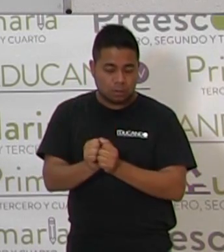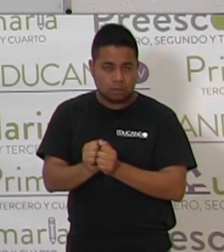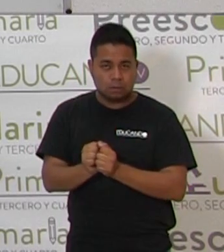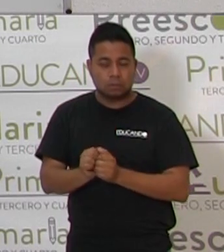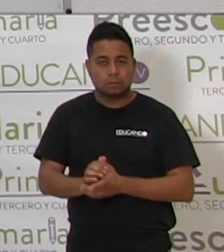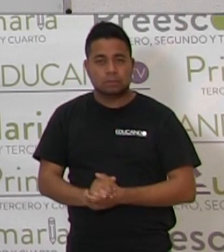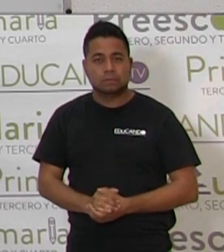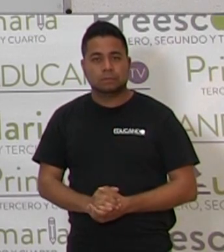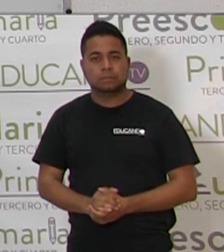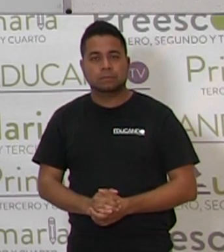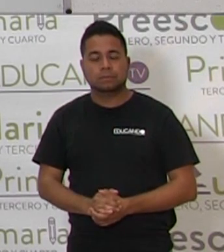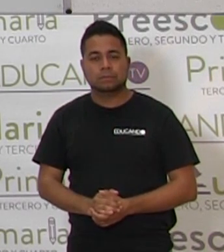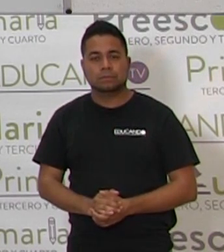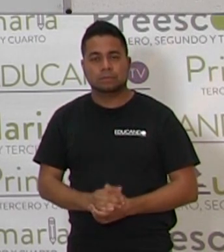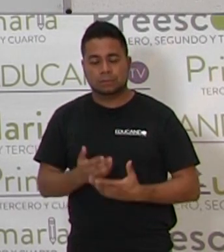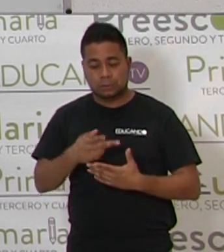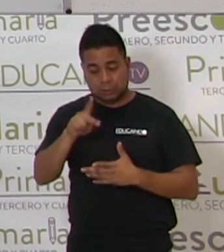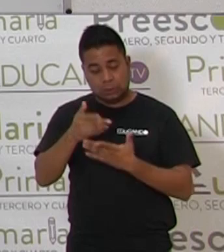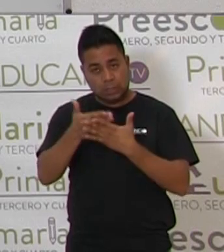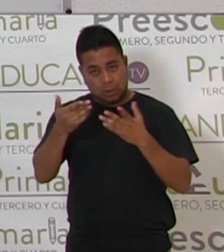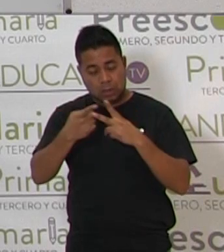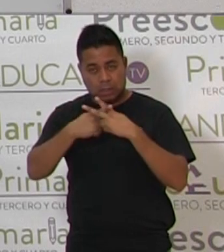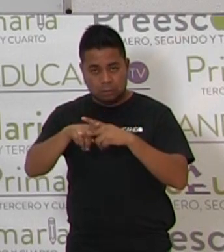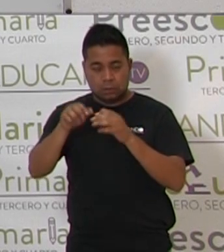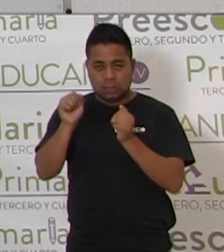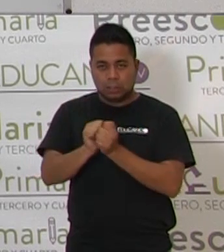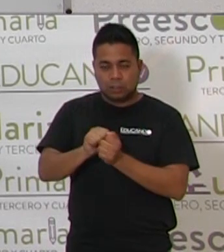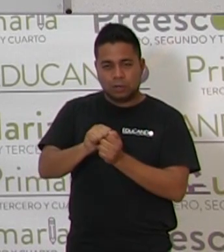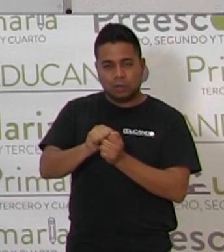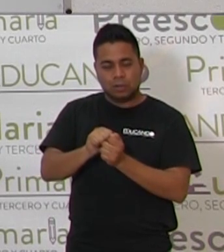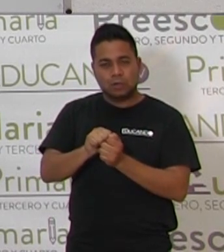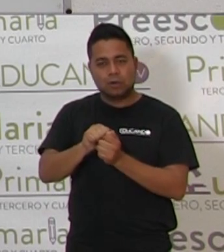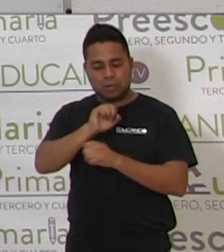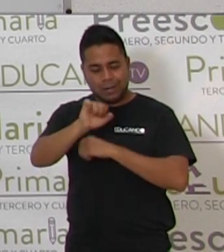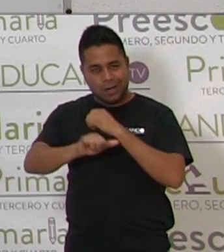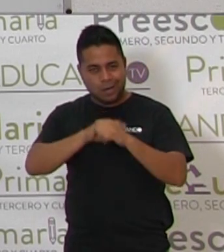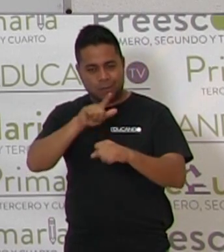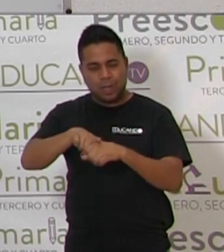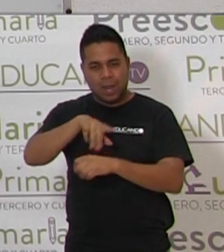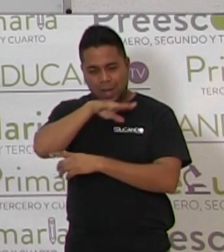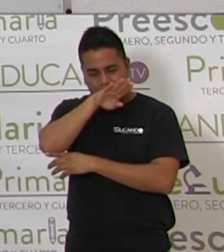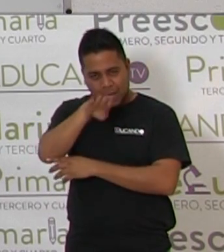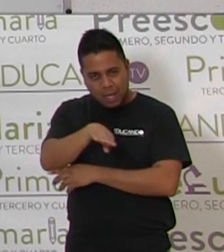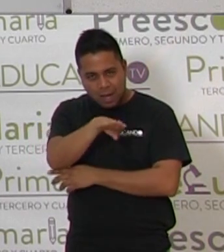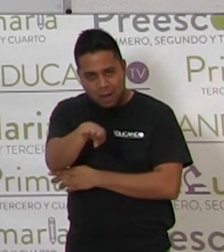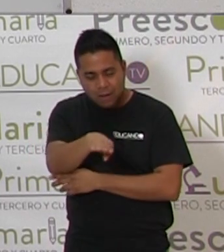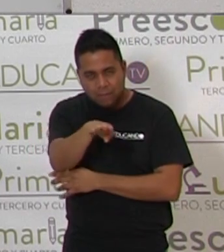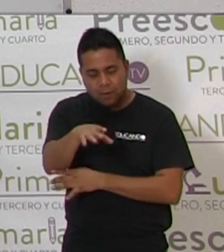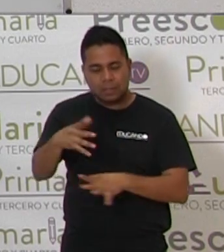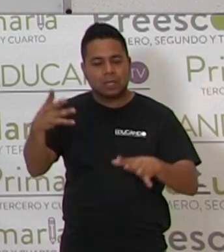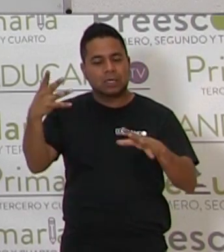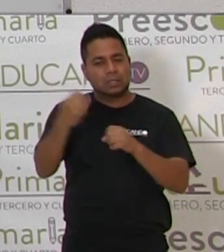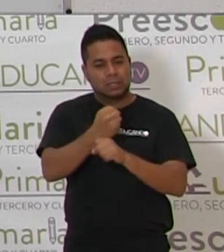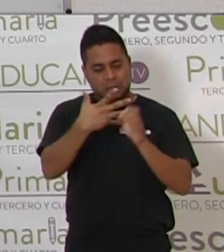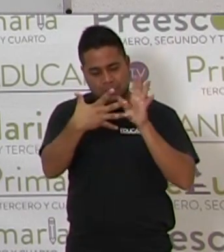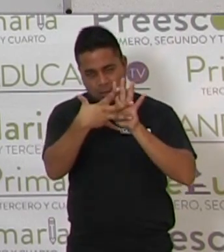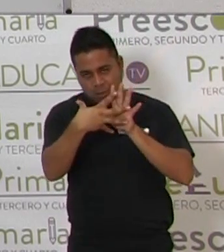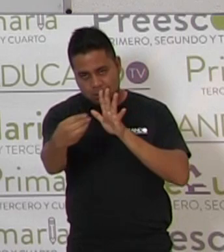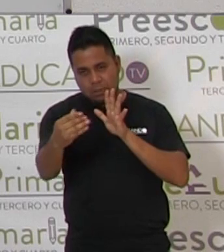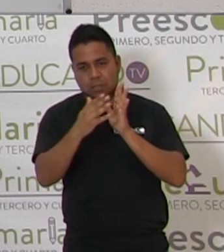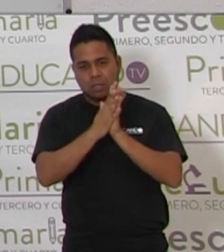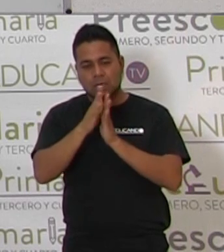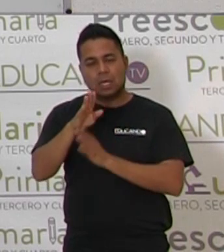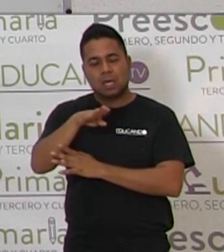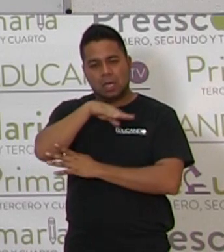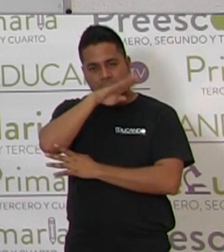el elefante. Repites conmigo el nombre, por